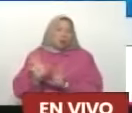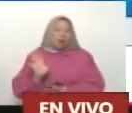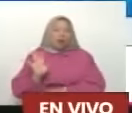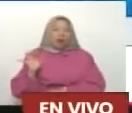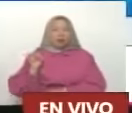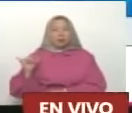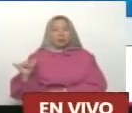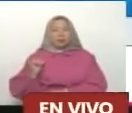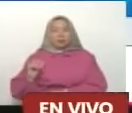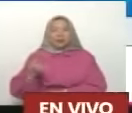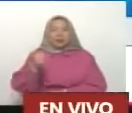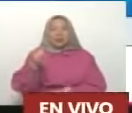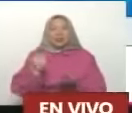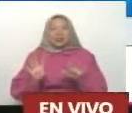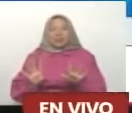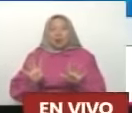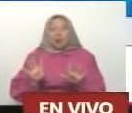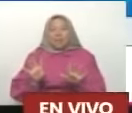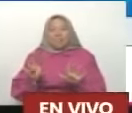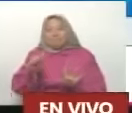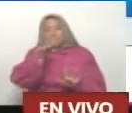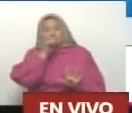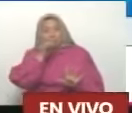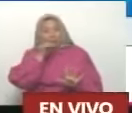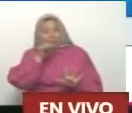19 veedores Y veedoras